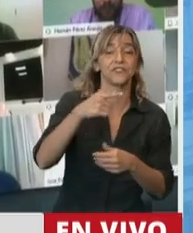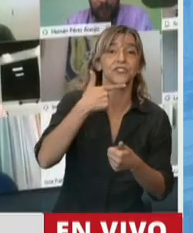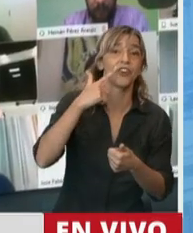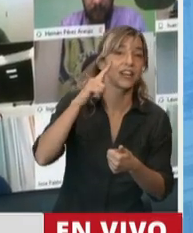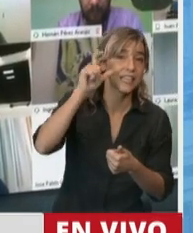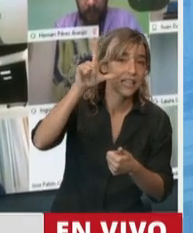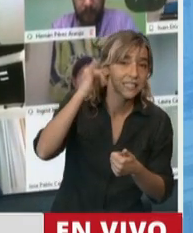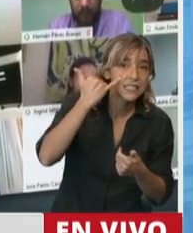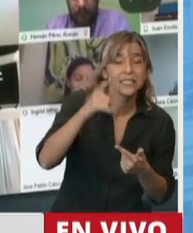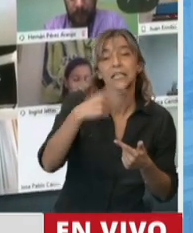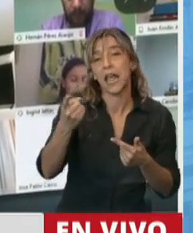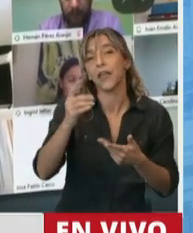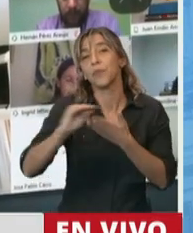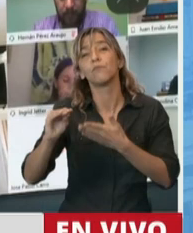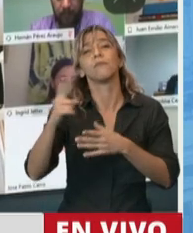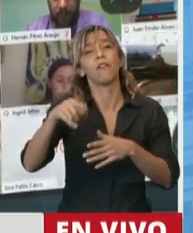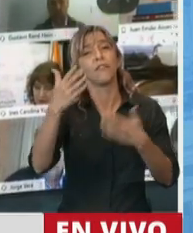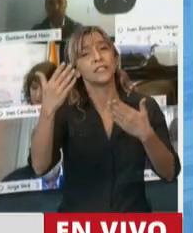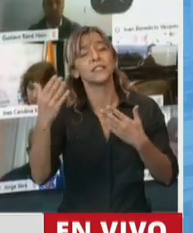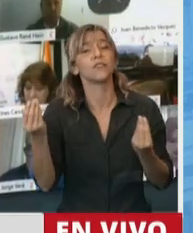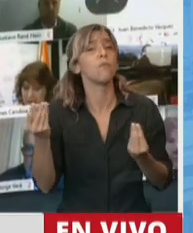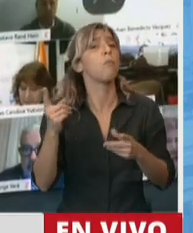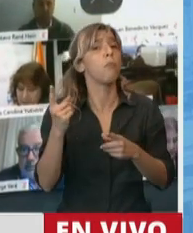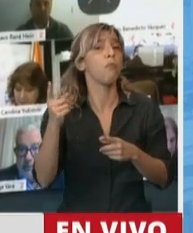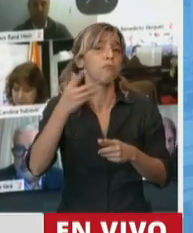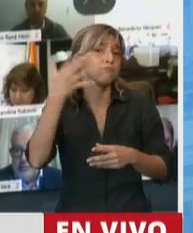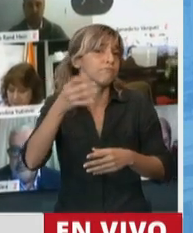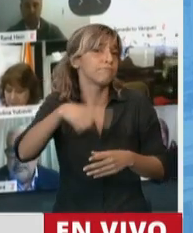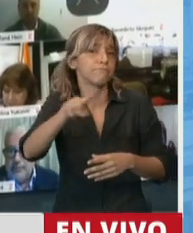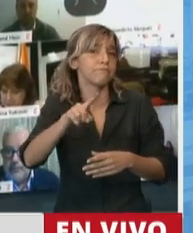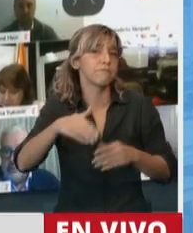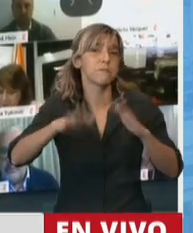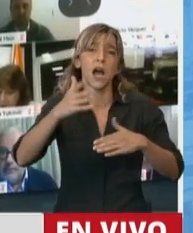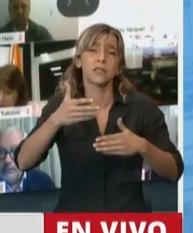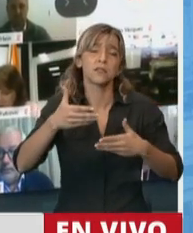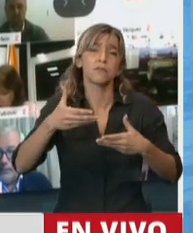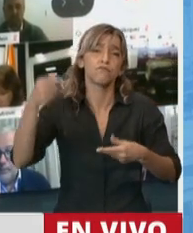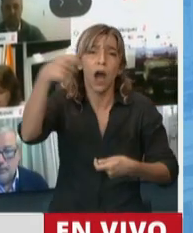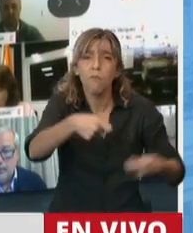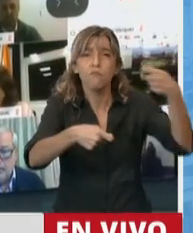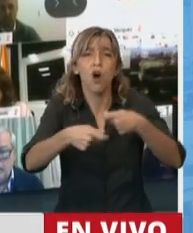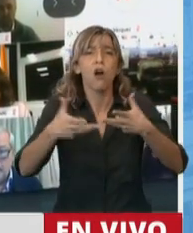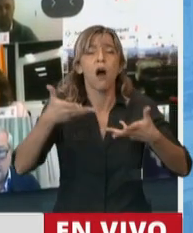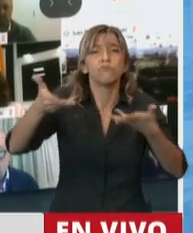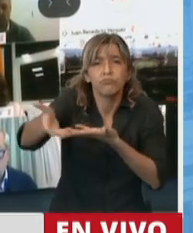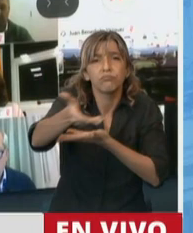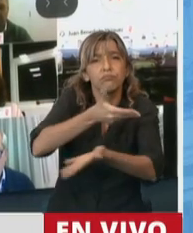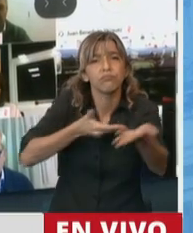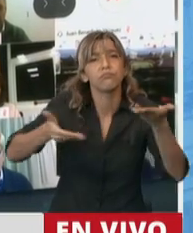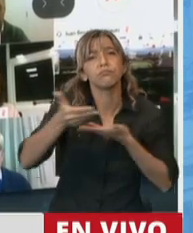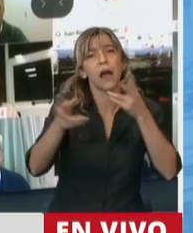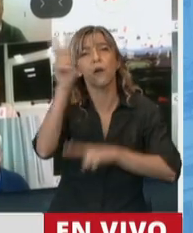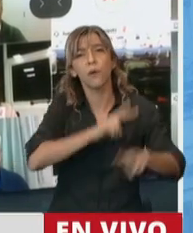Contar, presidente y vicepresidente de la Comisión, quienes han aportado mucho para poder llegar a un consenso y tener hoy un